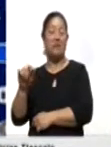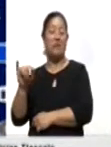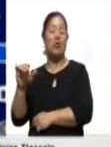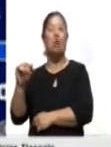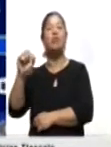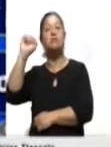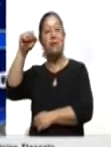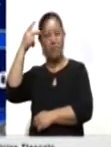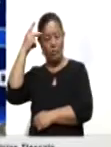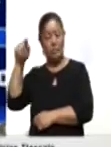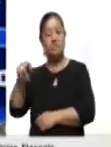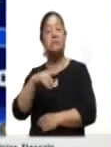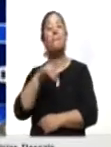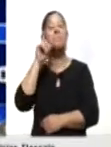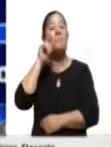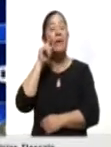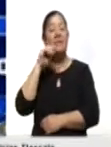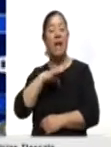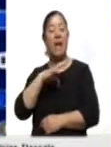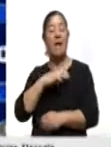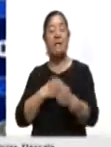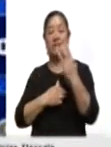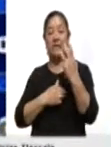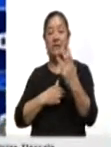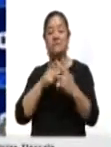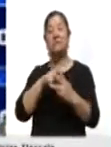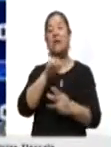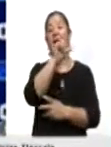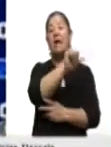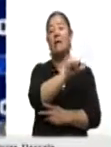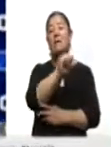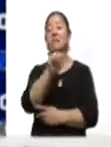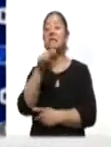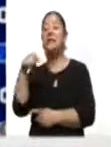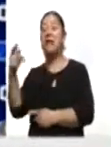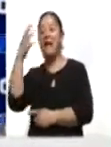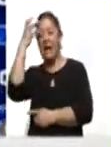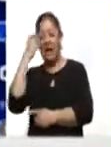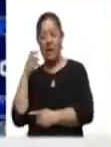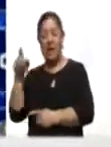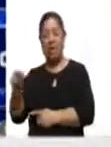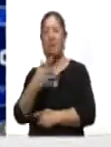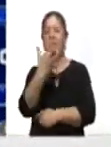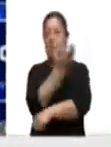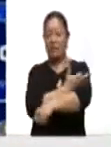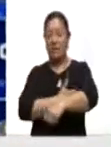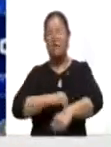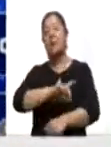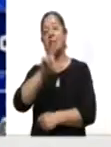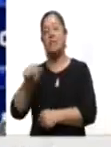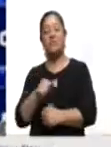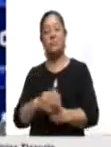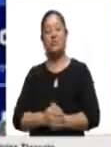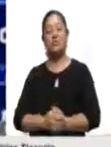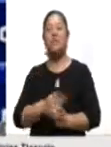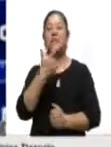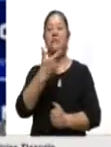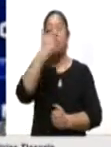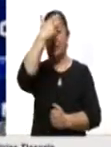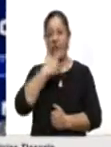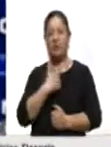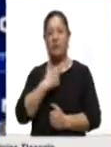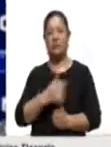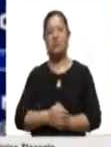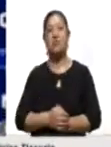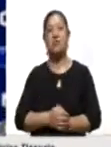Y para mañana sábado tendremos tres encuentros. Atlas frente a León, esto a las 5 de la tarde. Más tarde, a las 7 de la